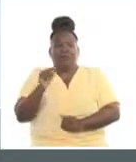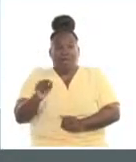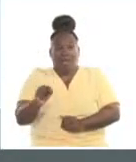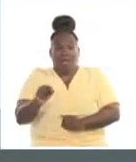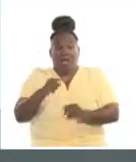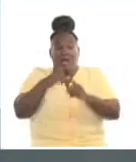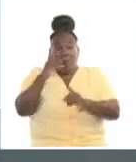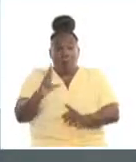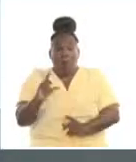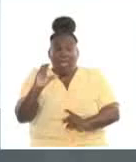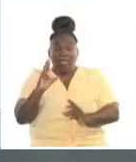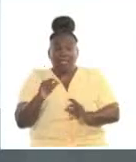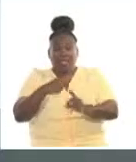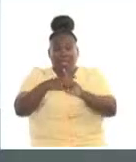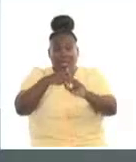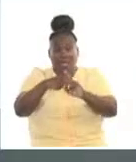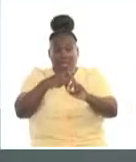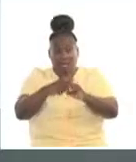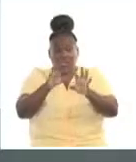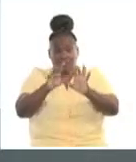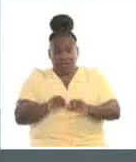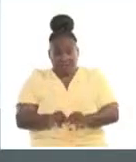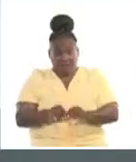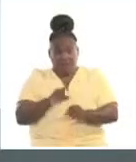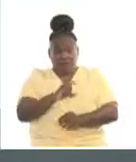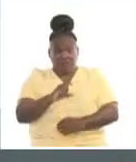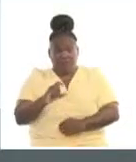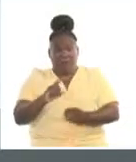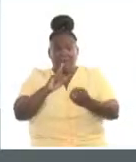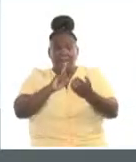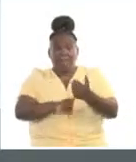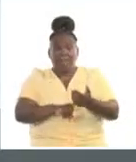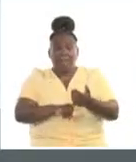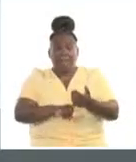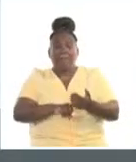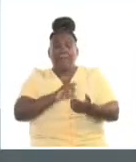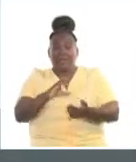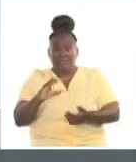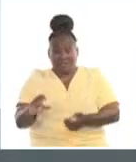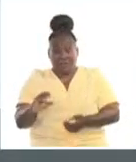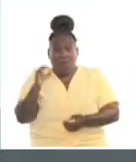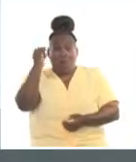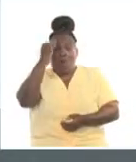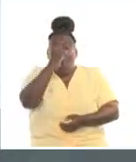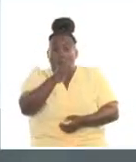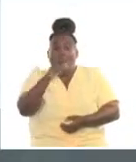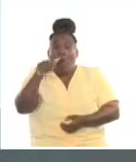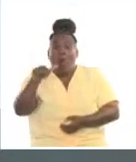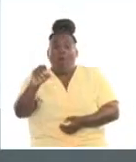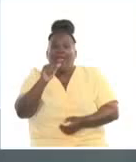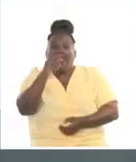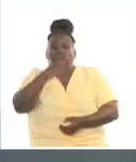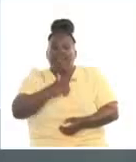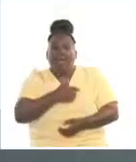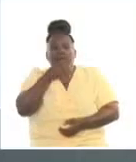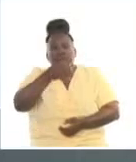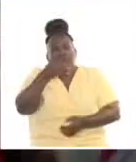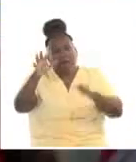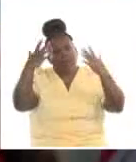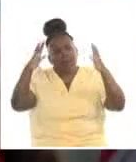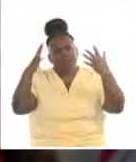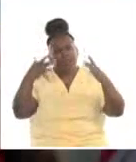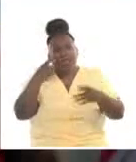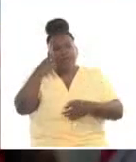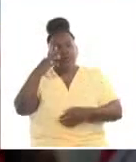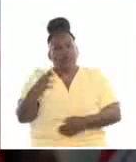el miembro del Buró Político y Secretario de Organización del Comité Central del Partido, Roberto Morales Ojeda, felicitó y reconoció la labor de cada uno de